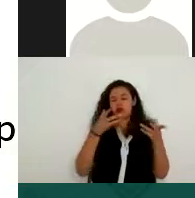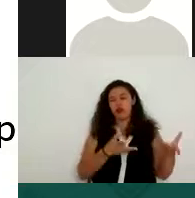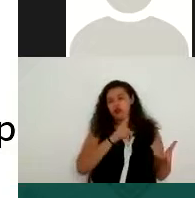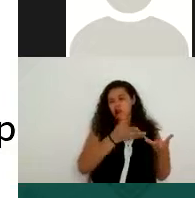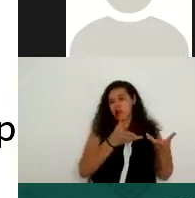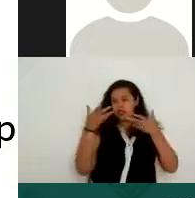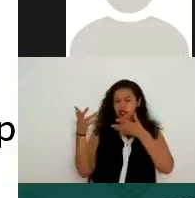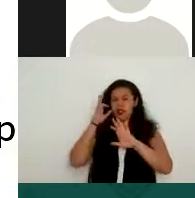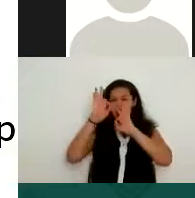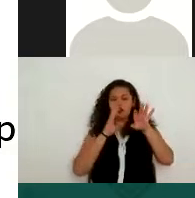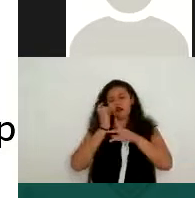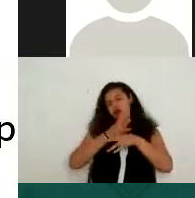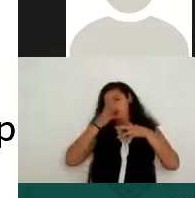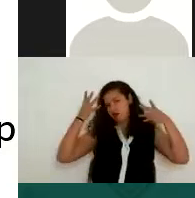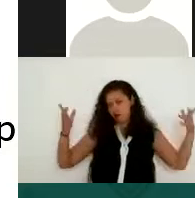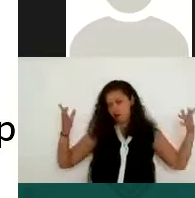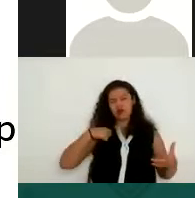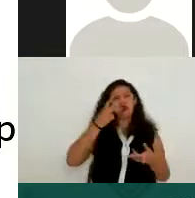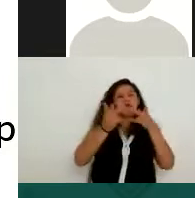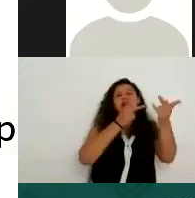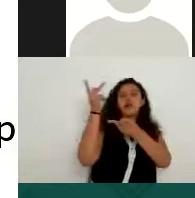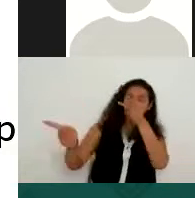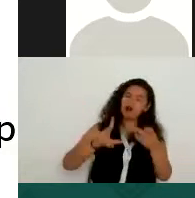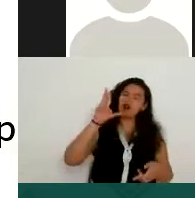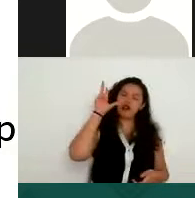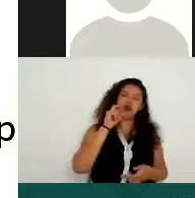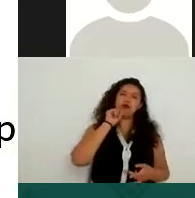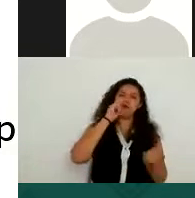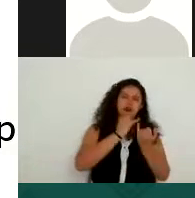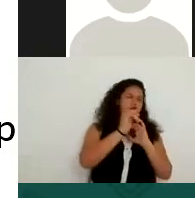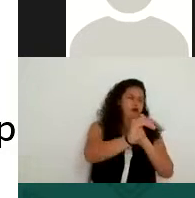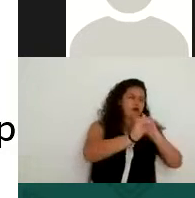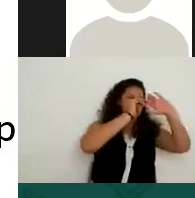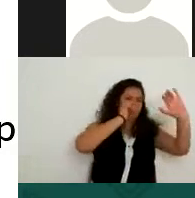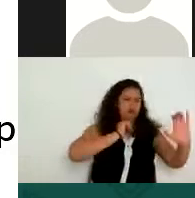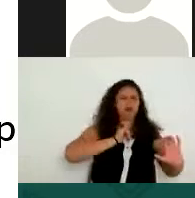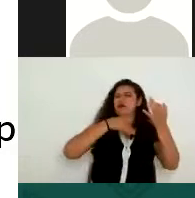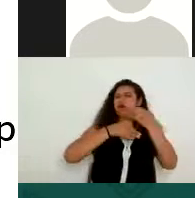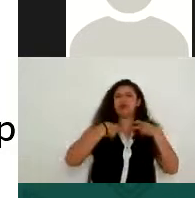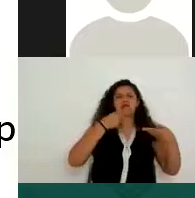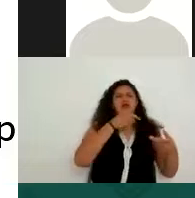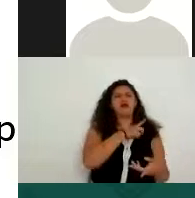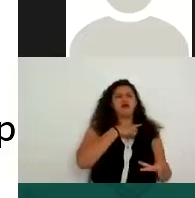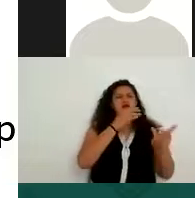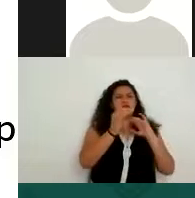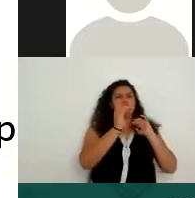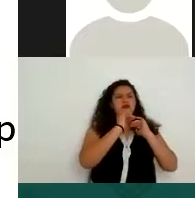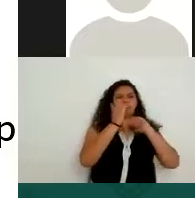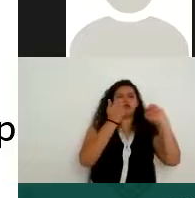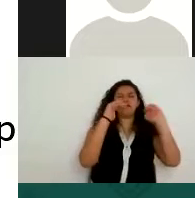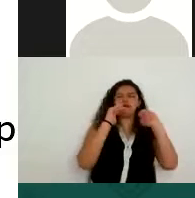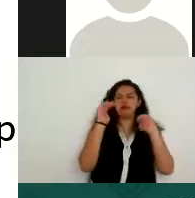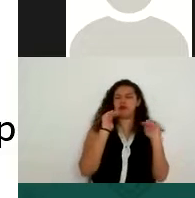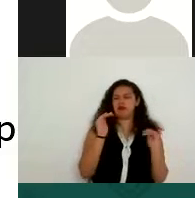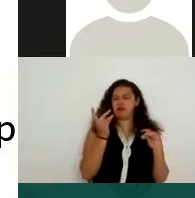no solo es de que yo se los pida, es también de que yo los reciba, a mí me los envíen. Muchas veces la información entra por correo electrónico sin que yo lo